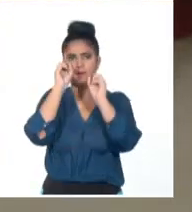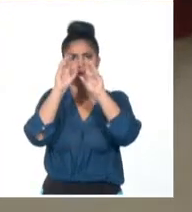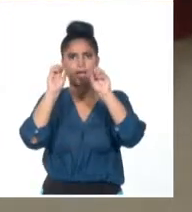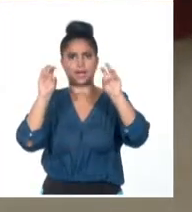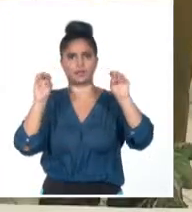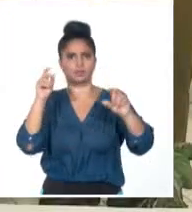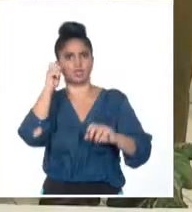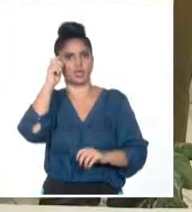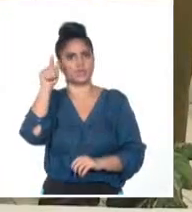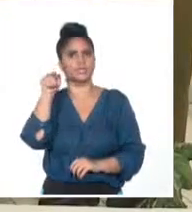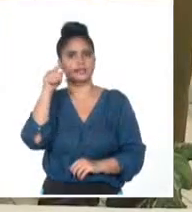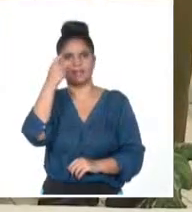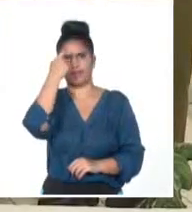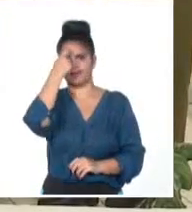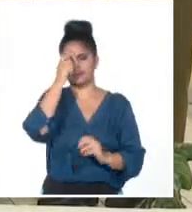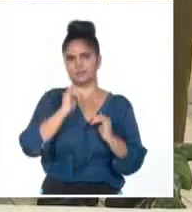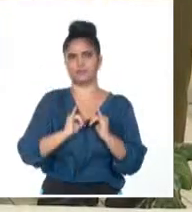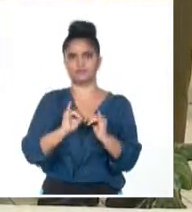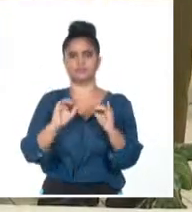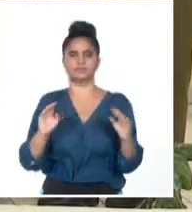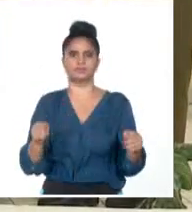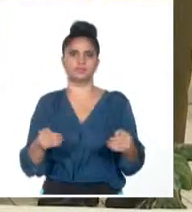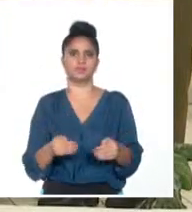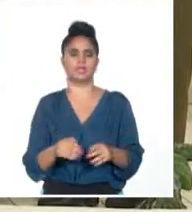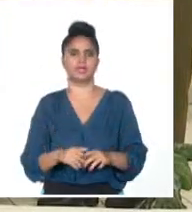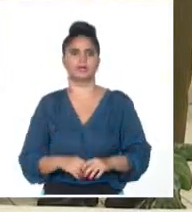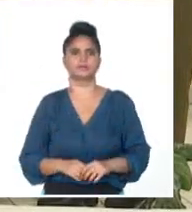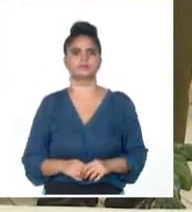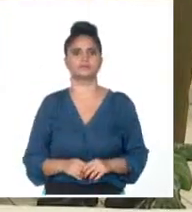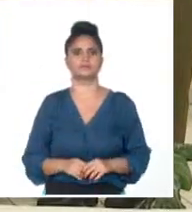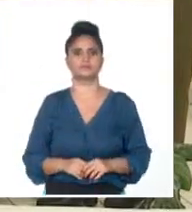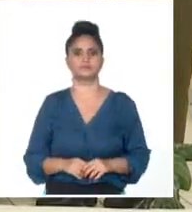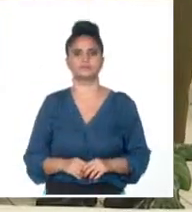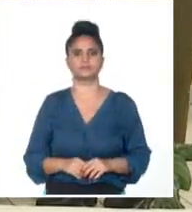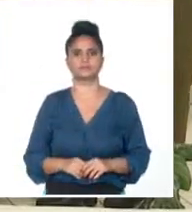pensamiento. Gisela García Rivero, Sistema Informativo de la Televisión Cubana.